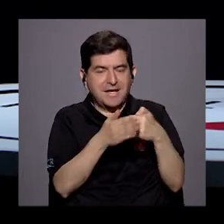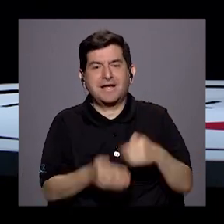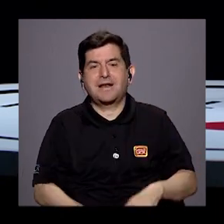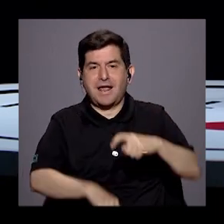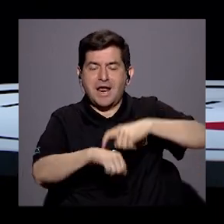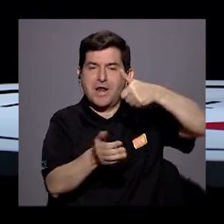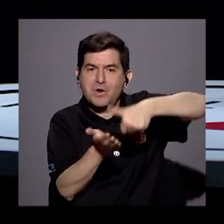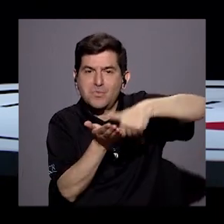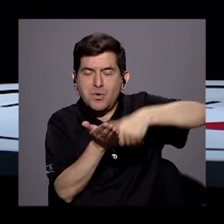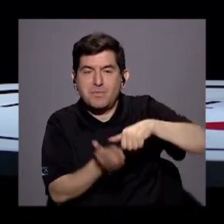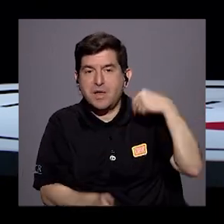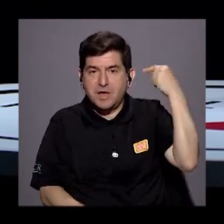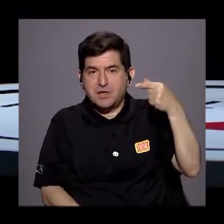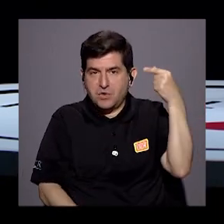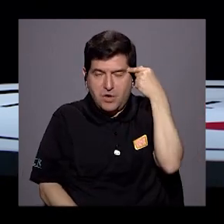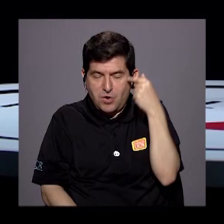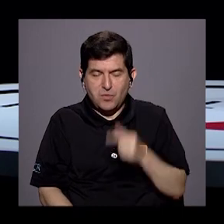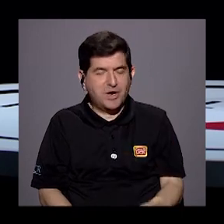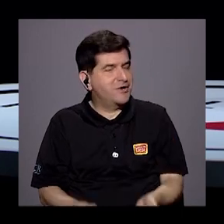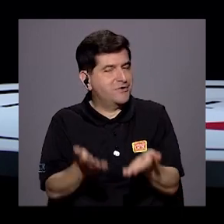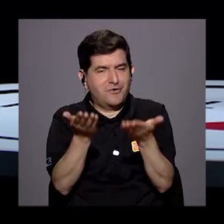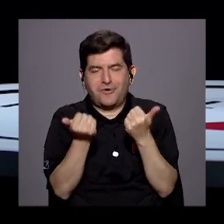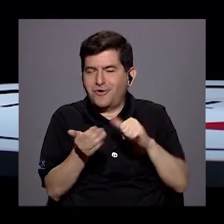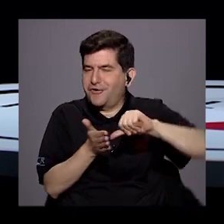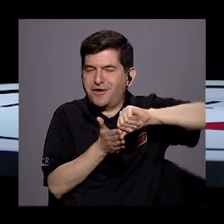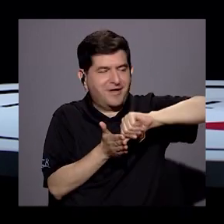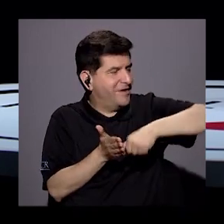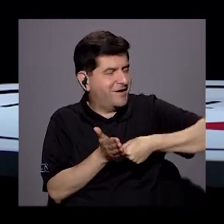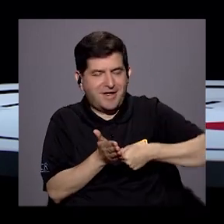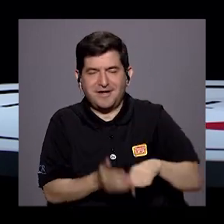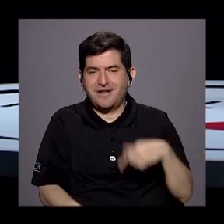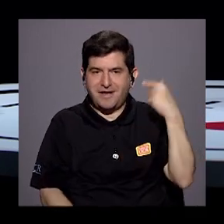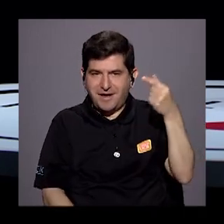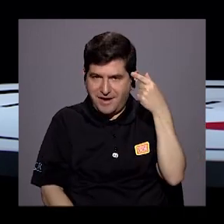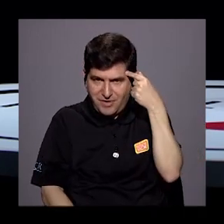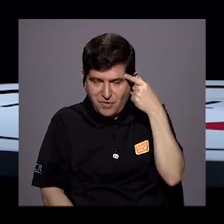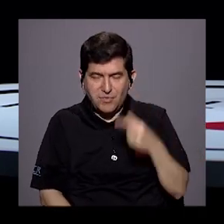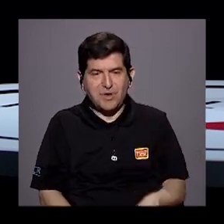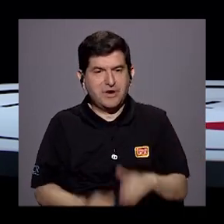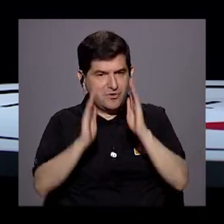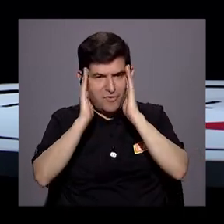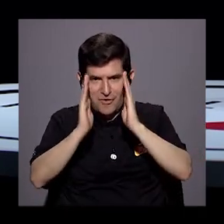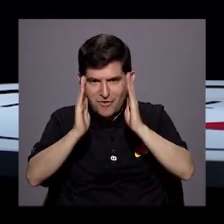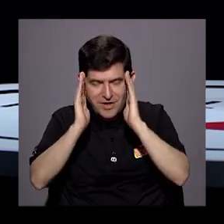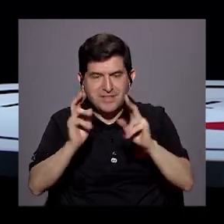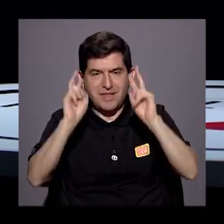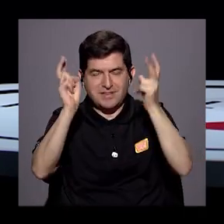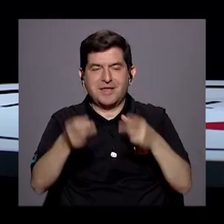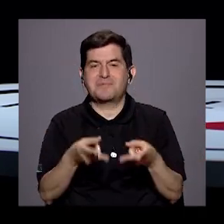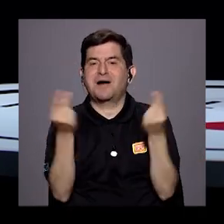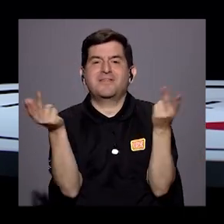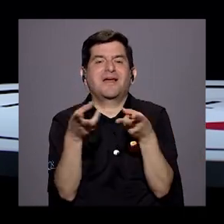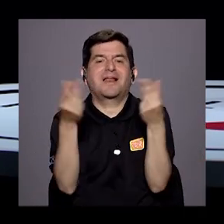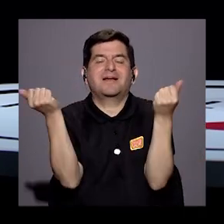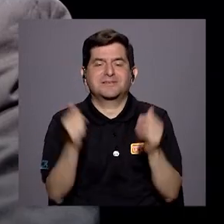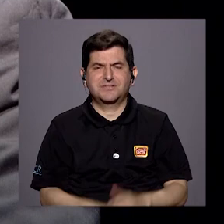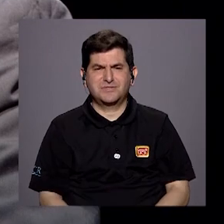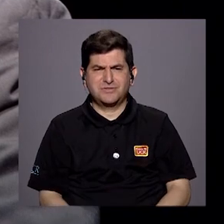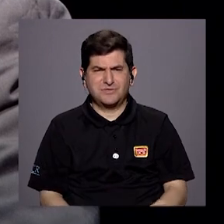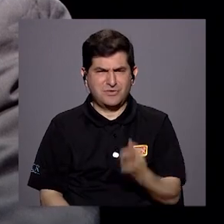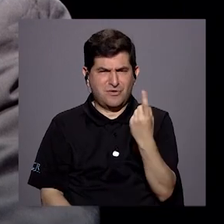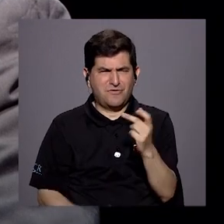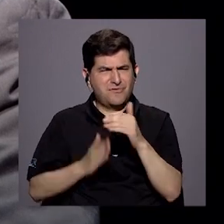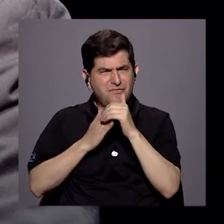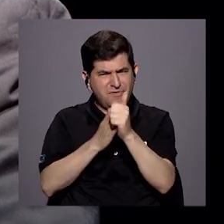la campaña electoral, el gobierno menos va a insistir en eso. El gobierno no está entrando al tema del gasto. ¿Le falta